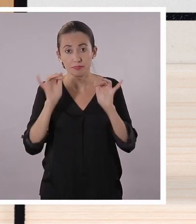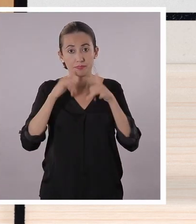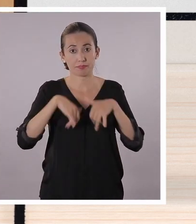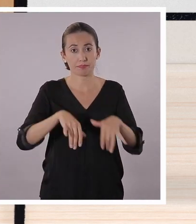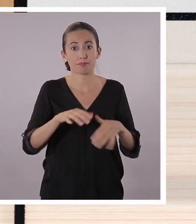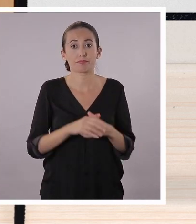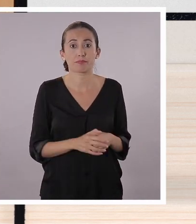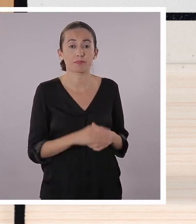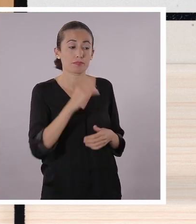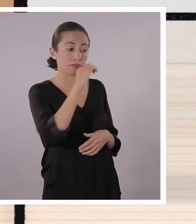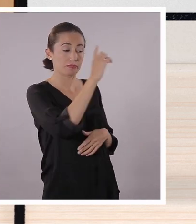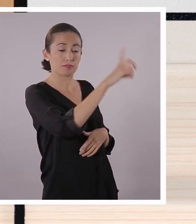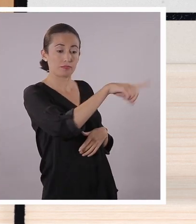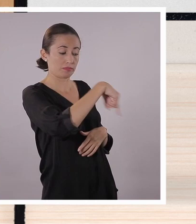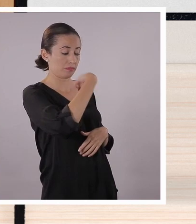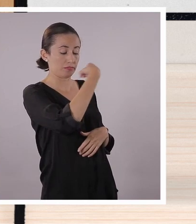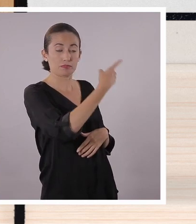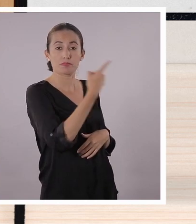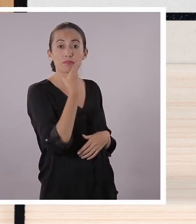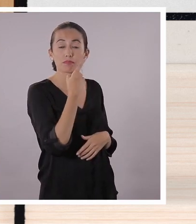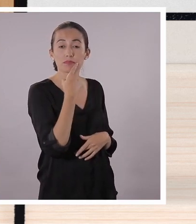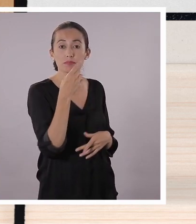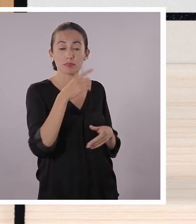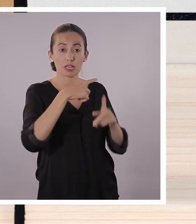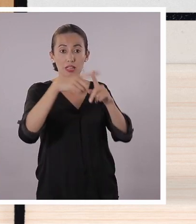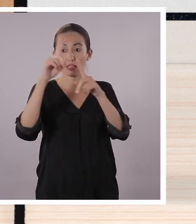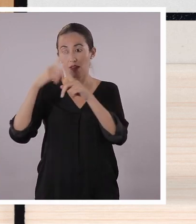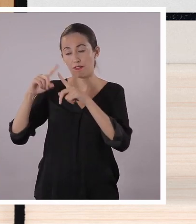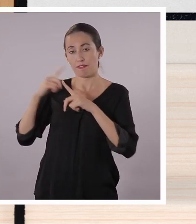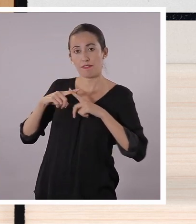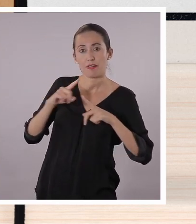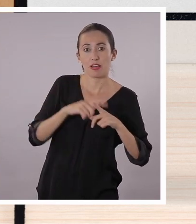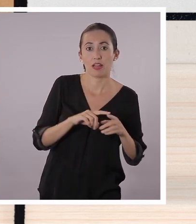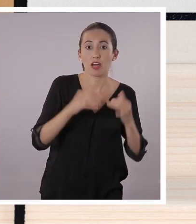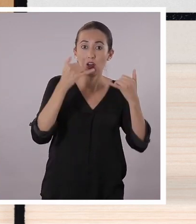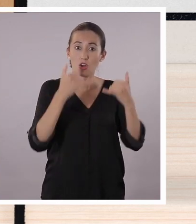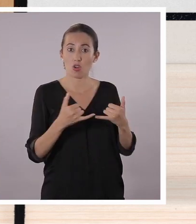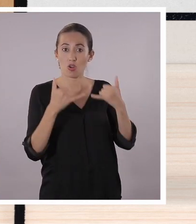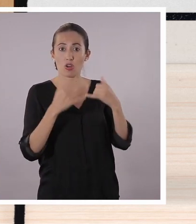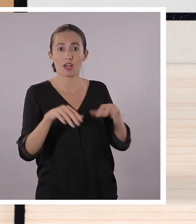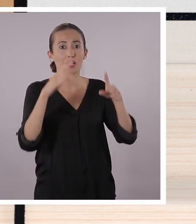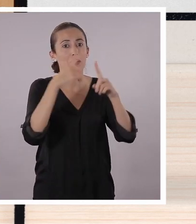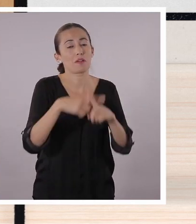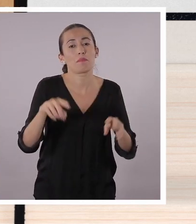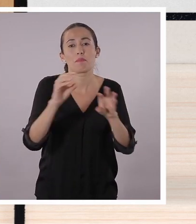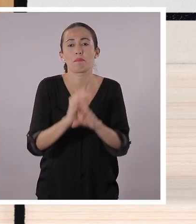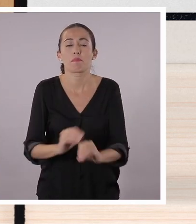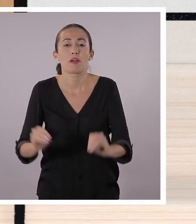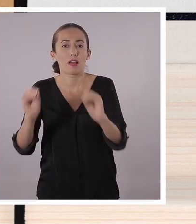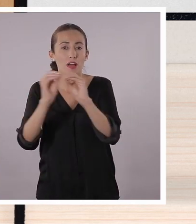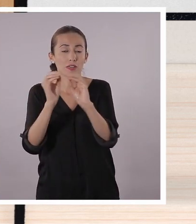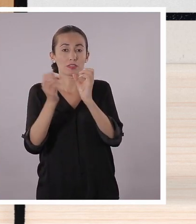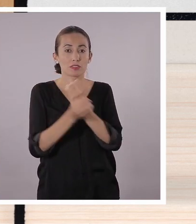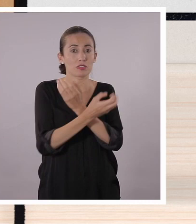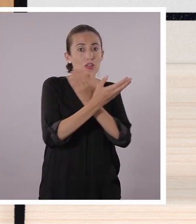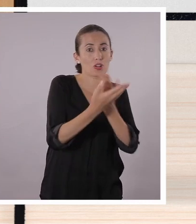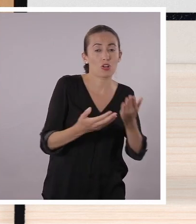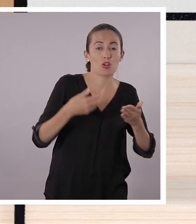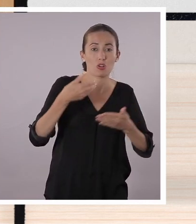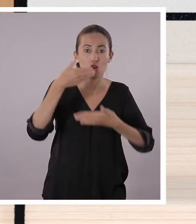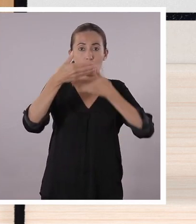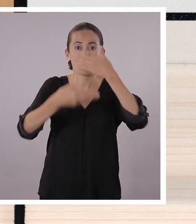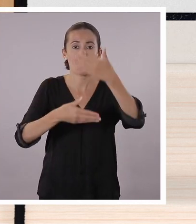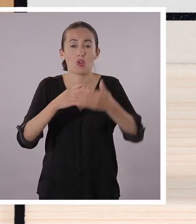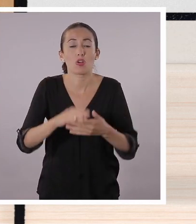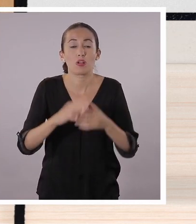aprendiendo. En su conjunto, los medios de comunicación han pasado por diferentes etapas. Hoy tenemos mayor acceso. Y los medios de